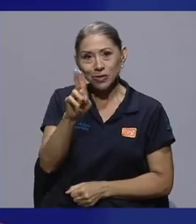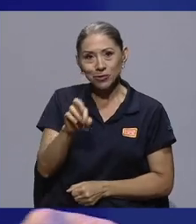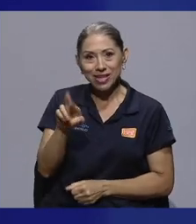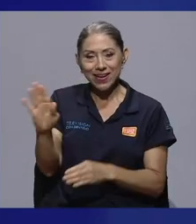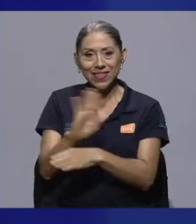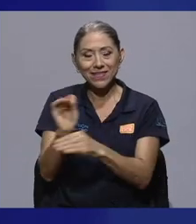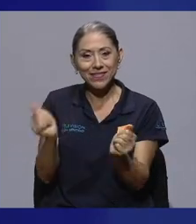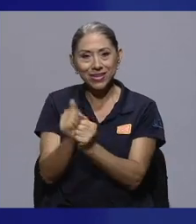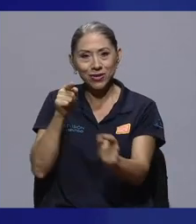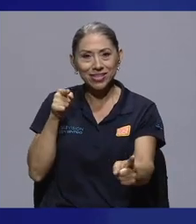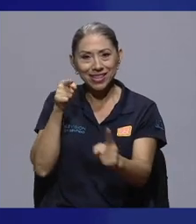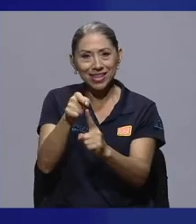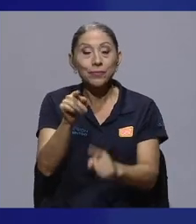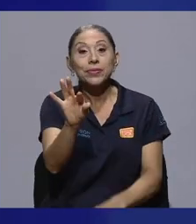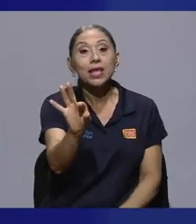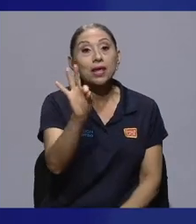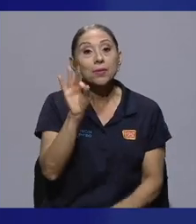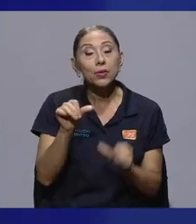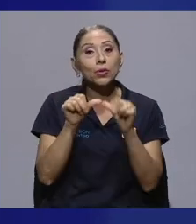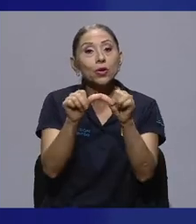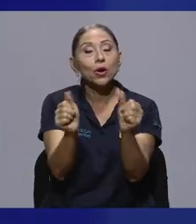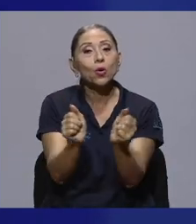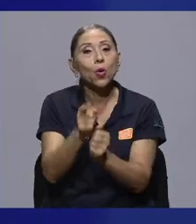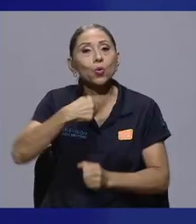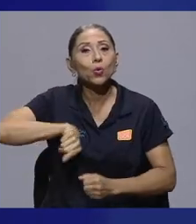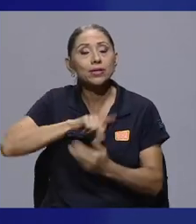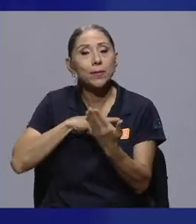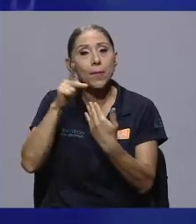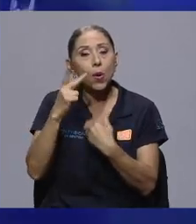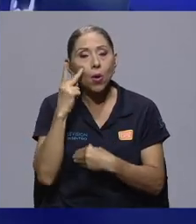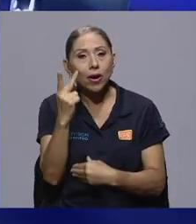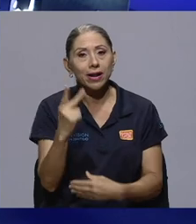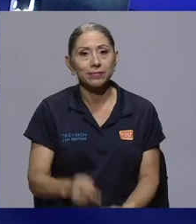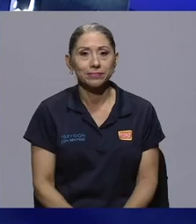televisión con sentido y le invito a que continúe con nuestra programación.